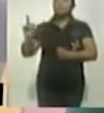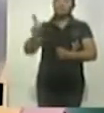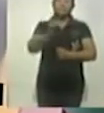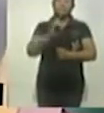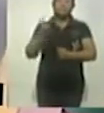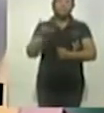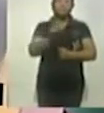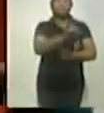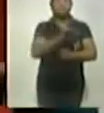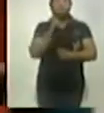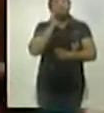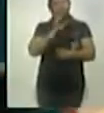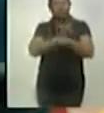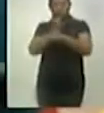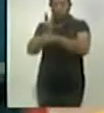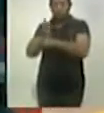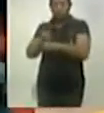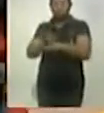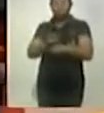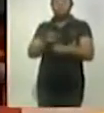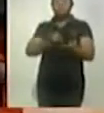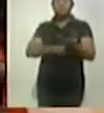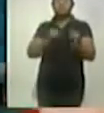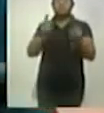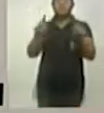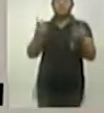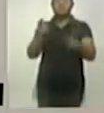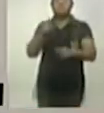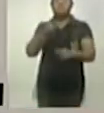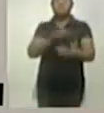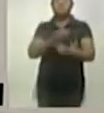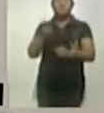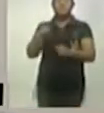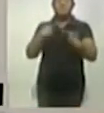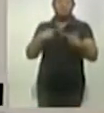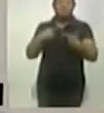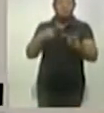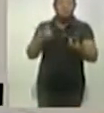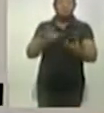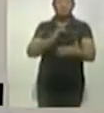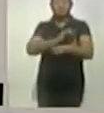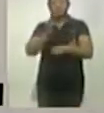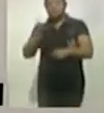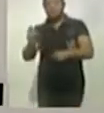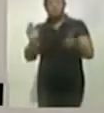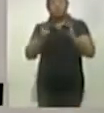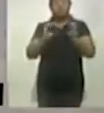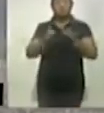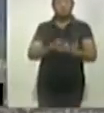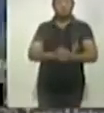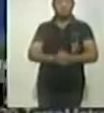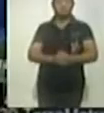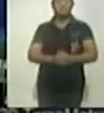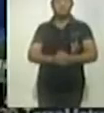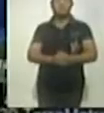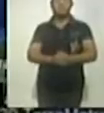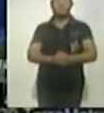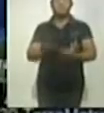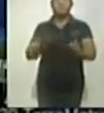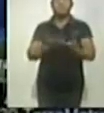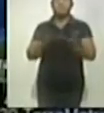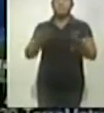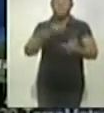regiones de la entidad, sin que hasta el momento se reporten personas lesionadas o daños en inmuebles. Aán Morales, ahora noticias.